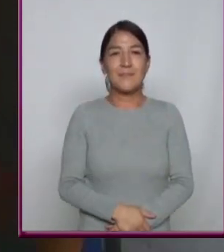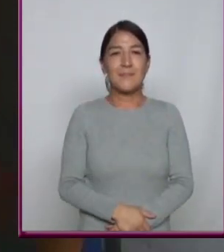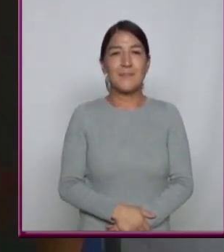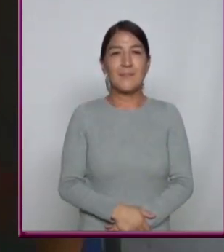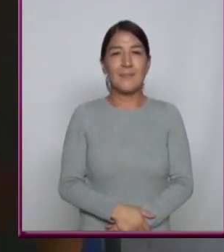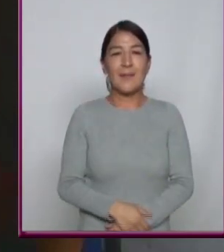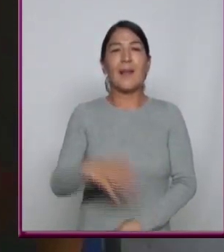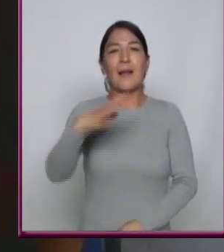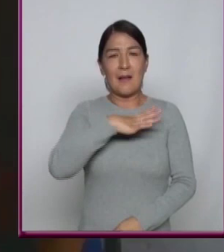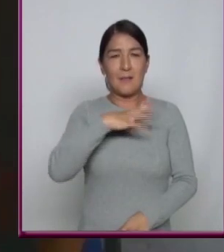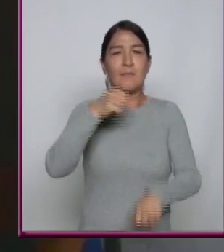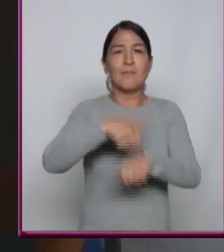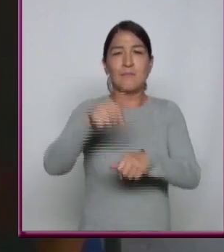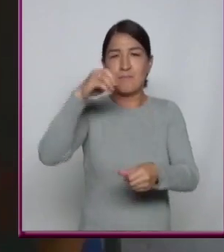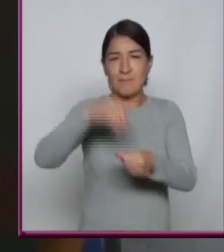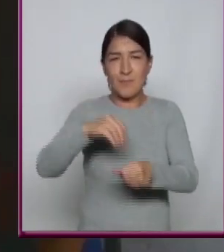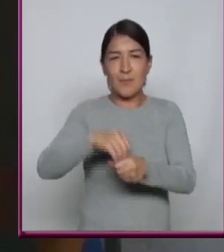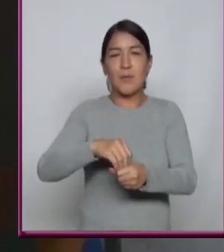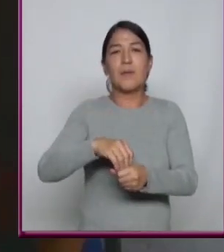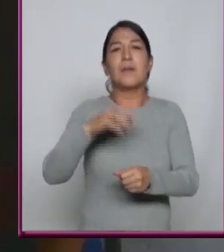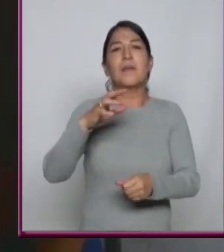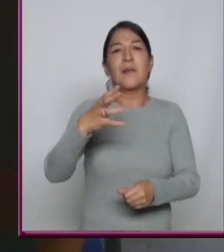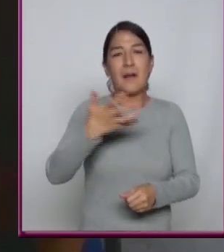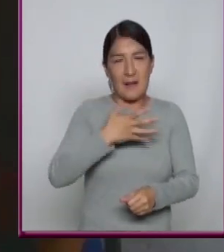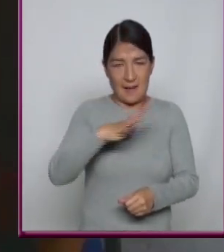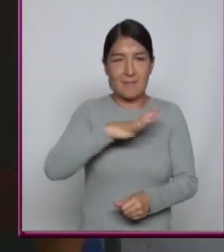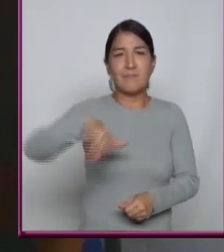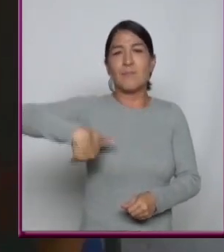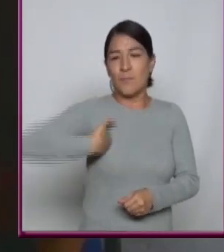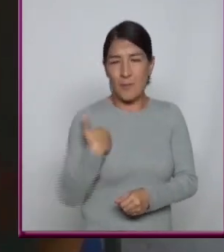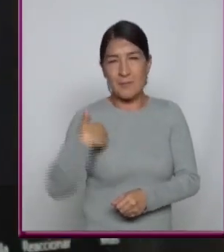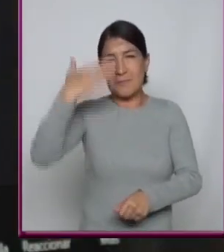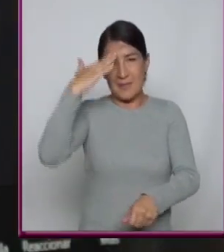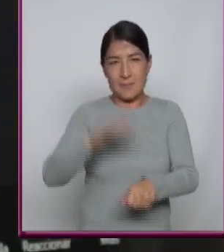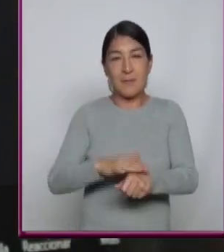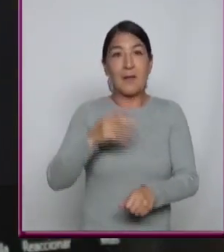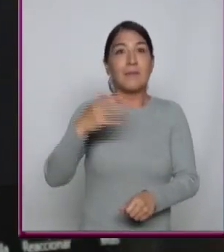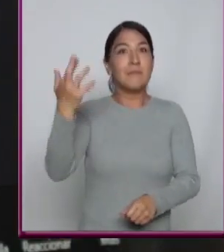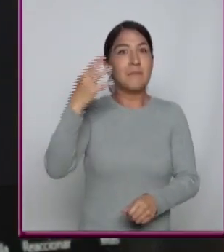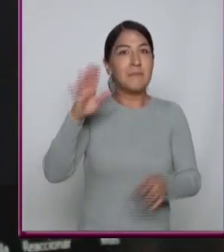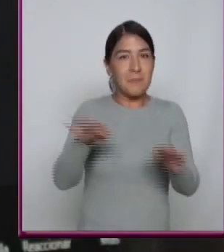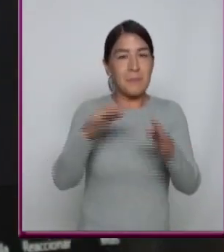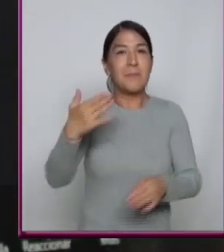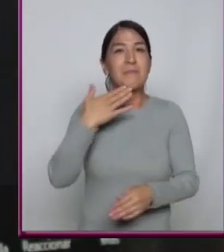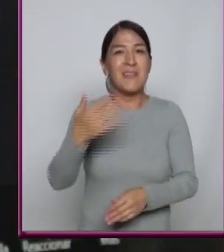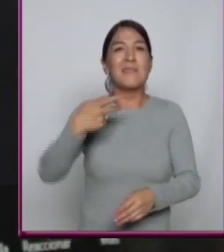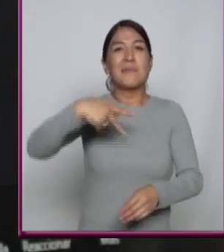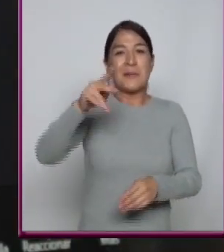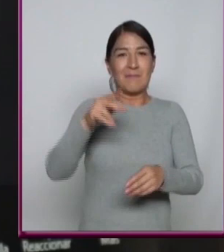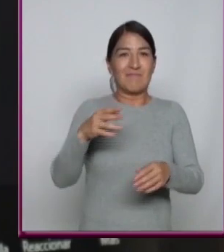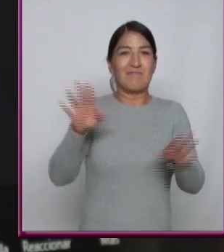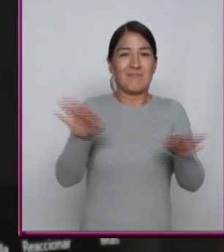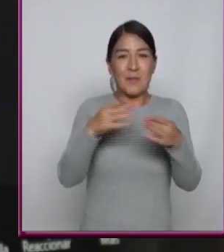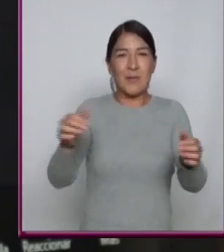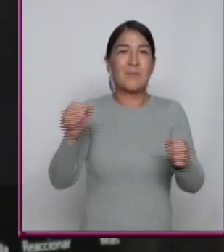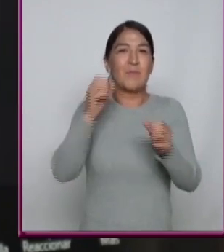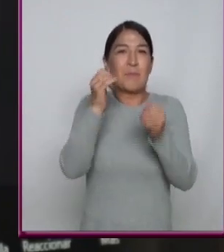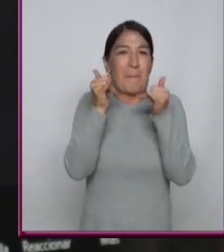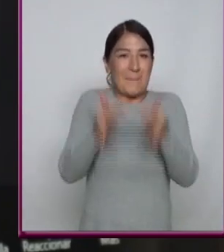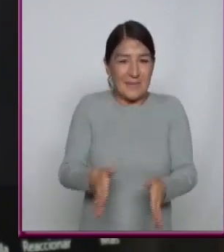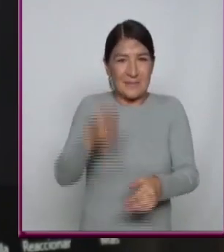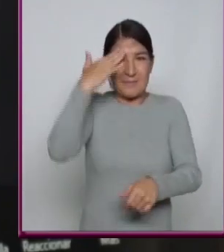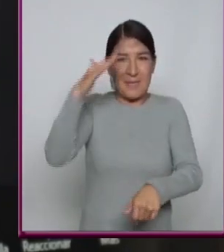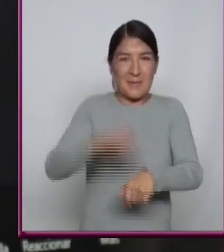Hay algoritmos O hay tipos De archivos Hay formatos Que suenan Muy bien Pero son muy pesados O el archivo Es muy grande Entonces